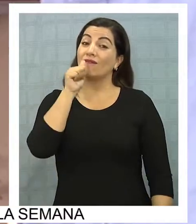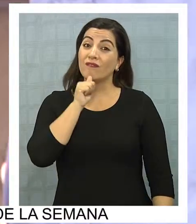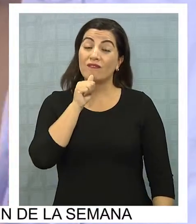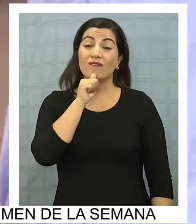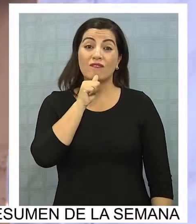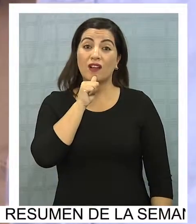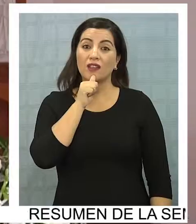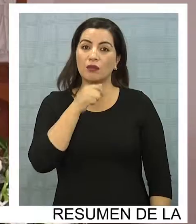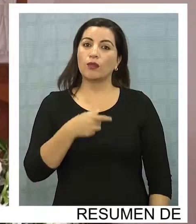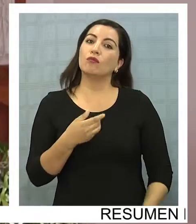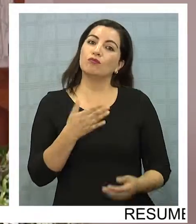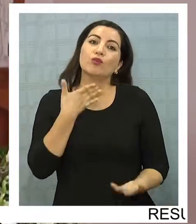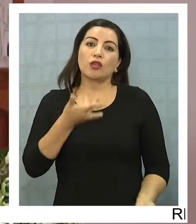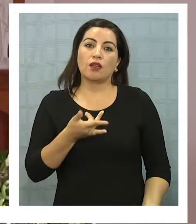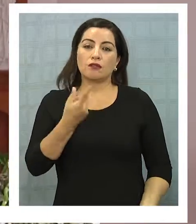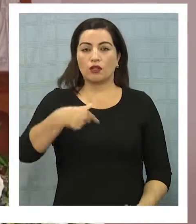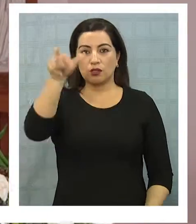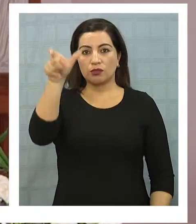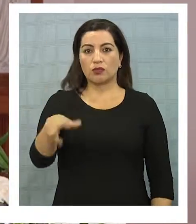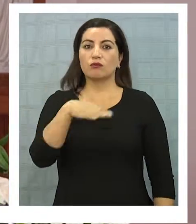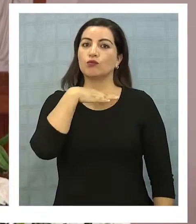evitar el fatal accidente.